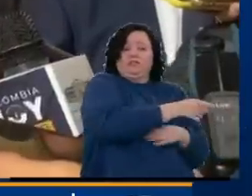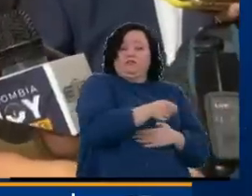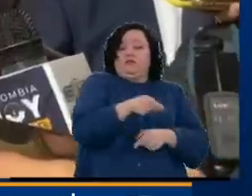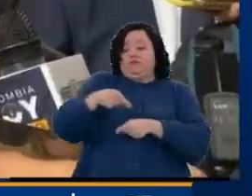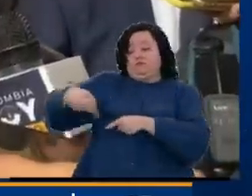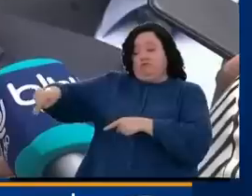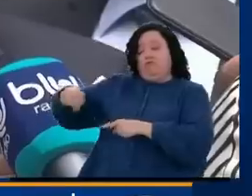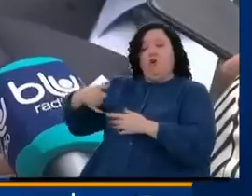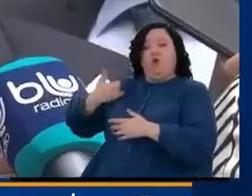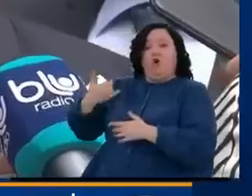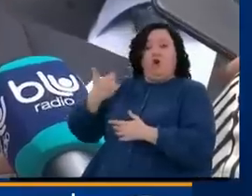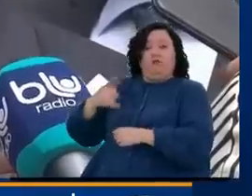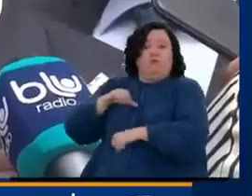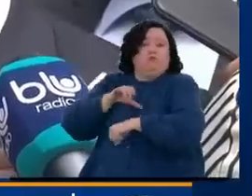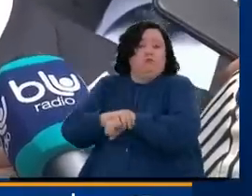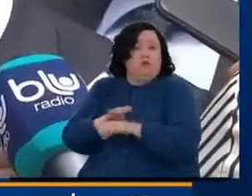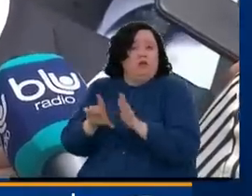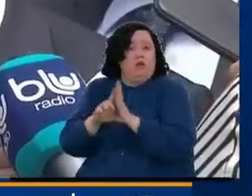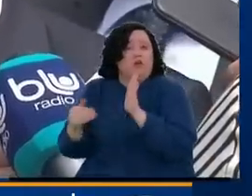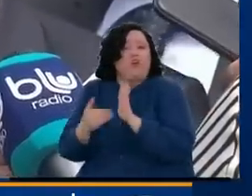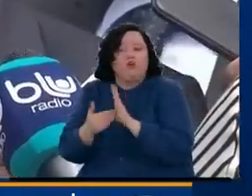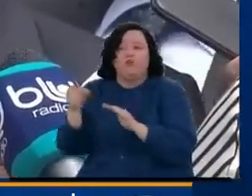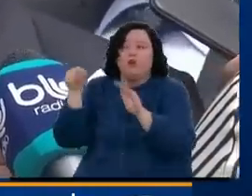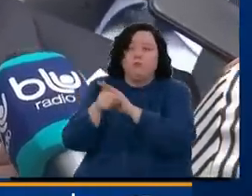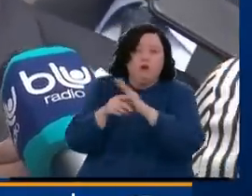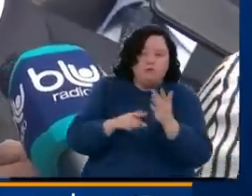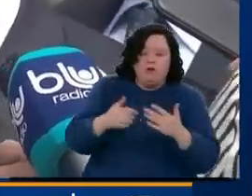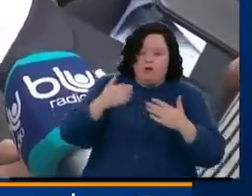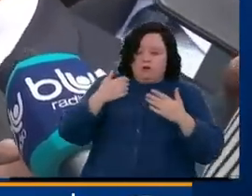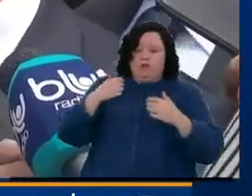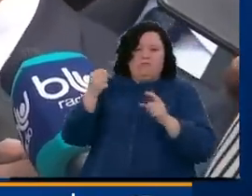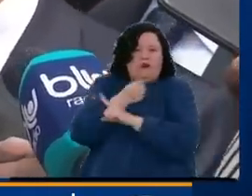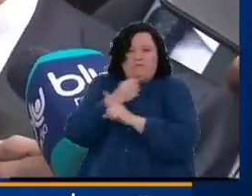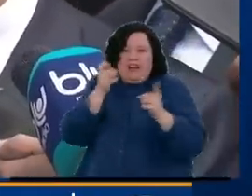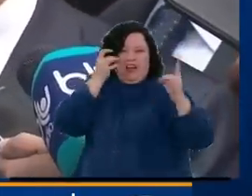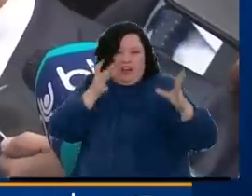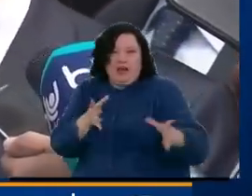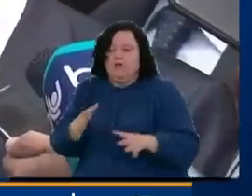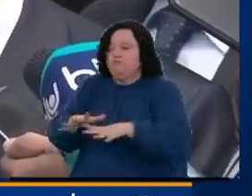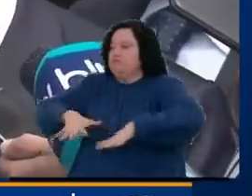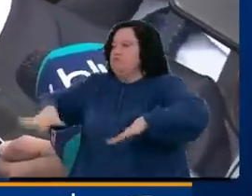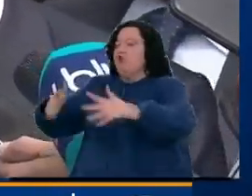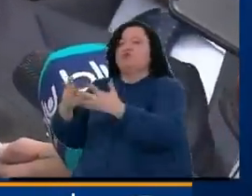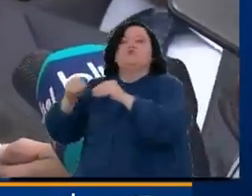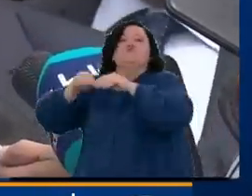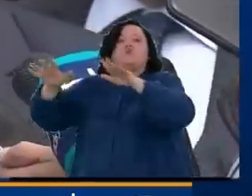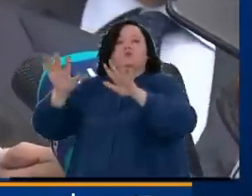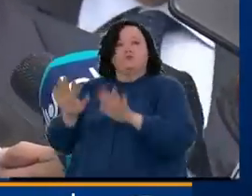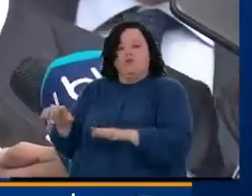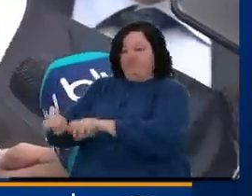jóvenes fueron capturados por delitos como homicidio, lesiones personales agravadas y destrucción de bien público.